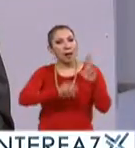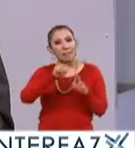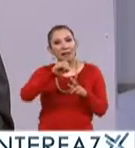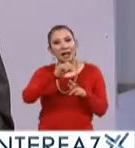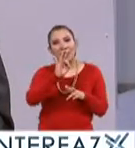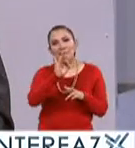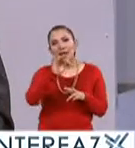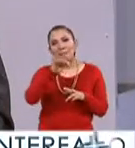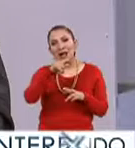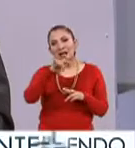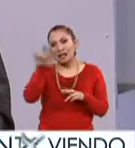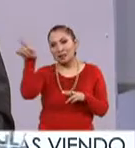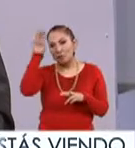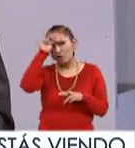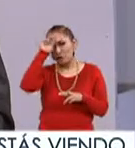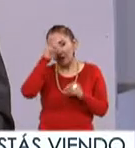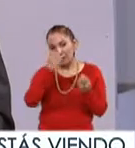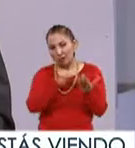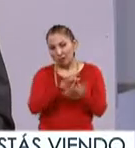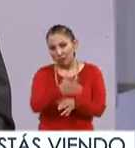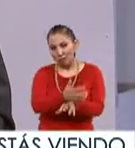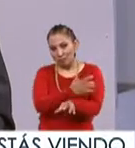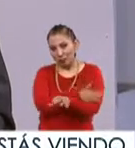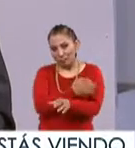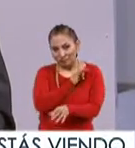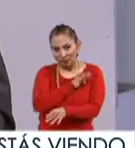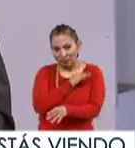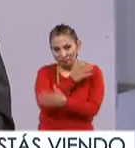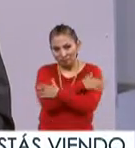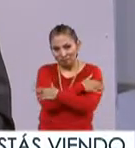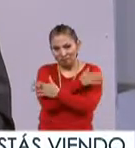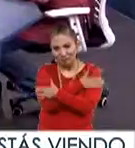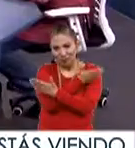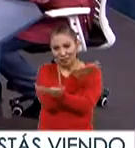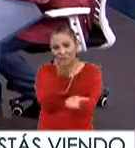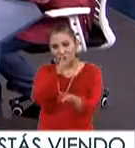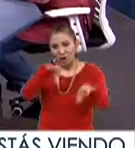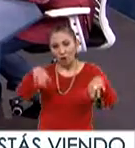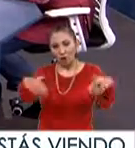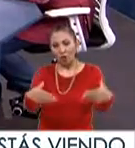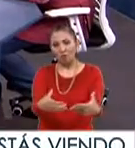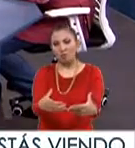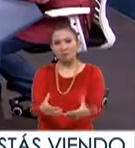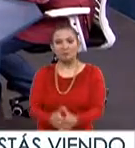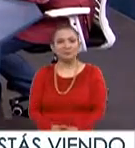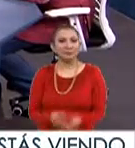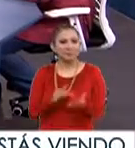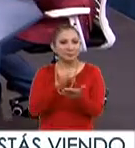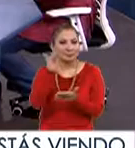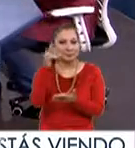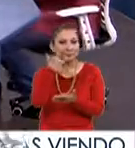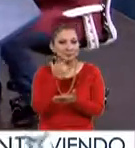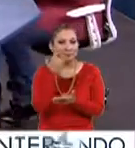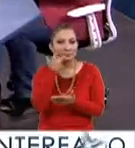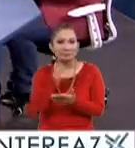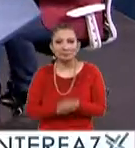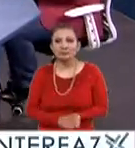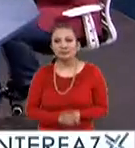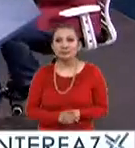Miguel F. Martínez allá en Monterrey, Nuevo León. Gracias por acompañarnos, felicidades y un cuarto abrazo a toda esta escuela. Gracias. Muy amable, gracias a ustedes. a toda la comunidad